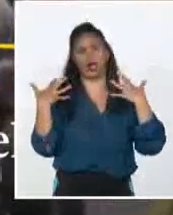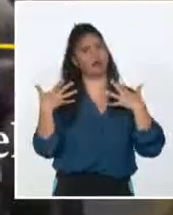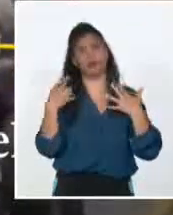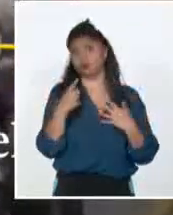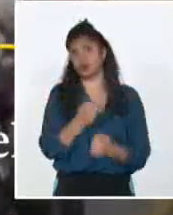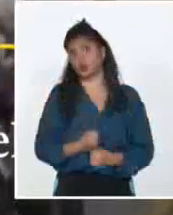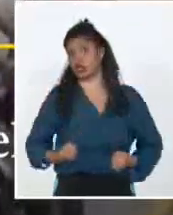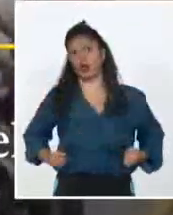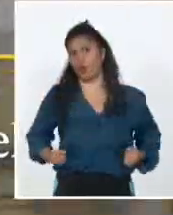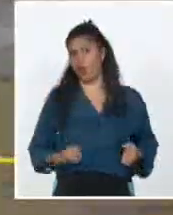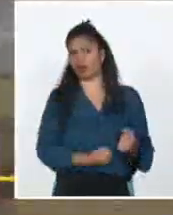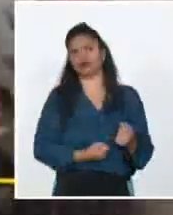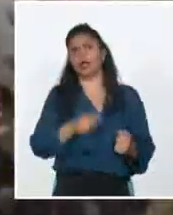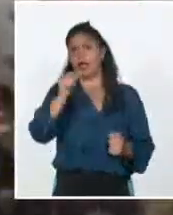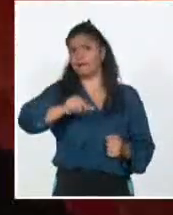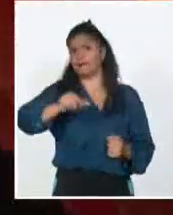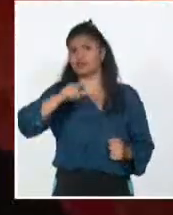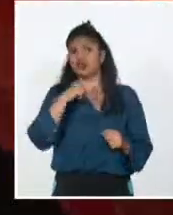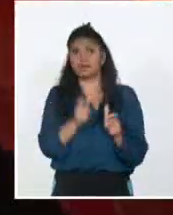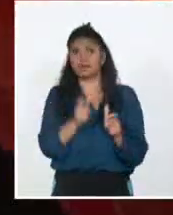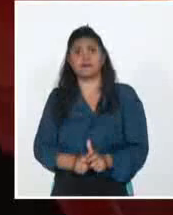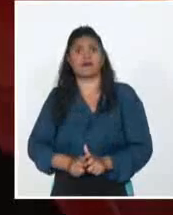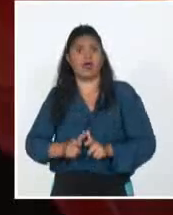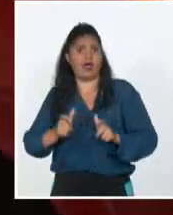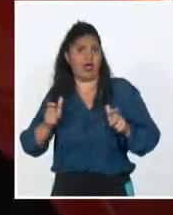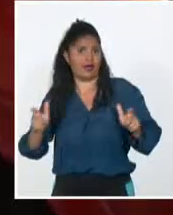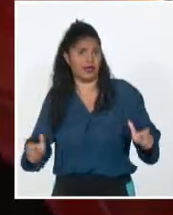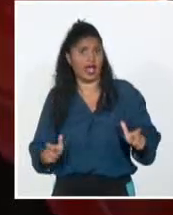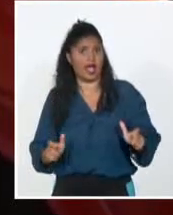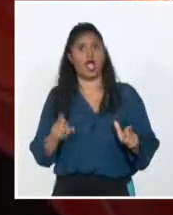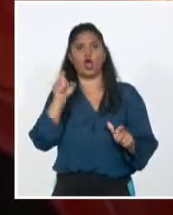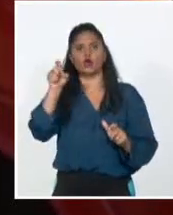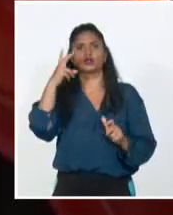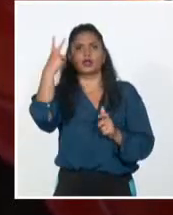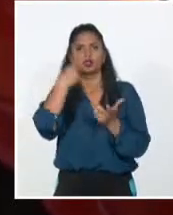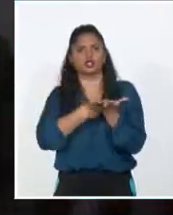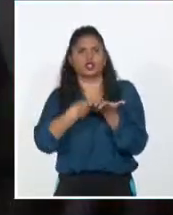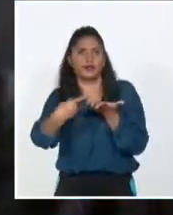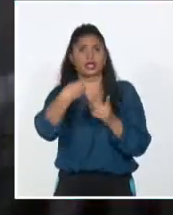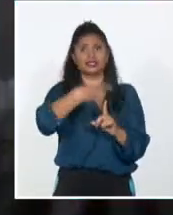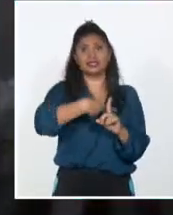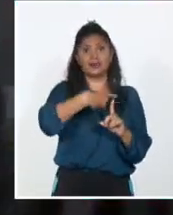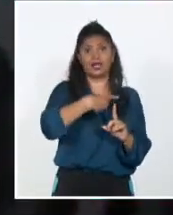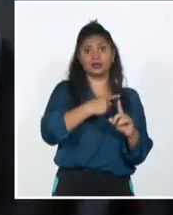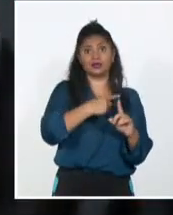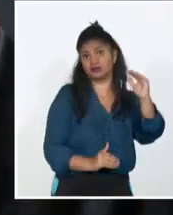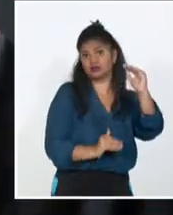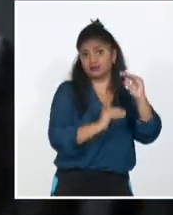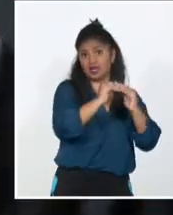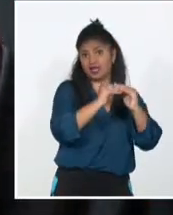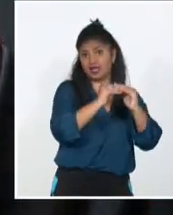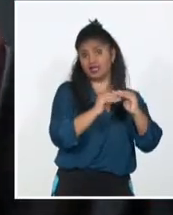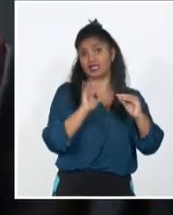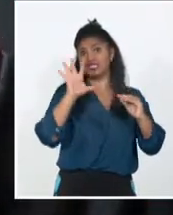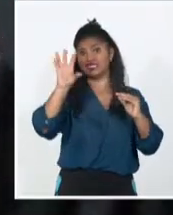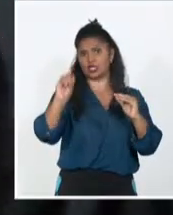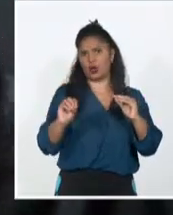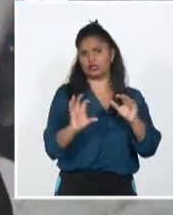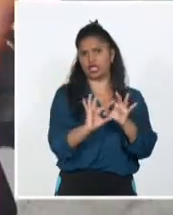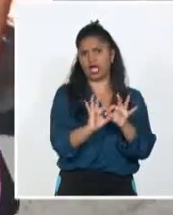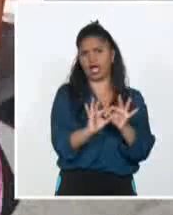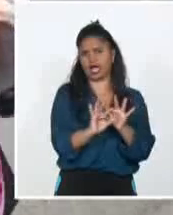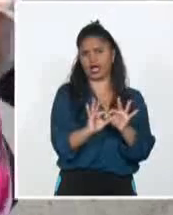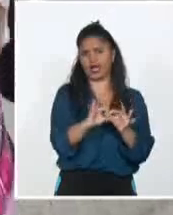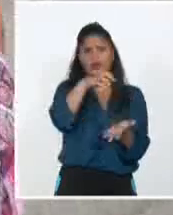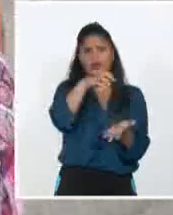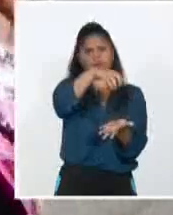de los fallecimientos se produjeron en las últimas dos semanas, cuando las temperaturas llegaron a pasar incluso los 50 grados en las